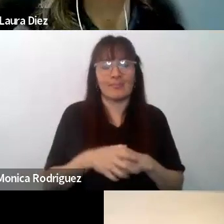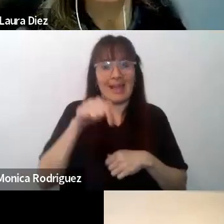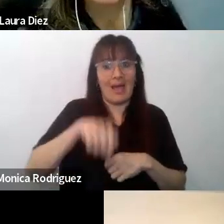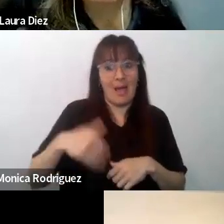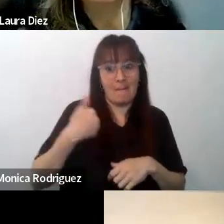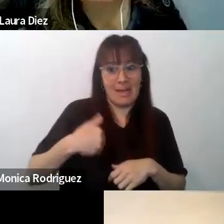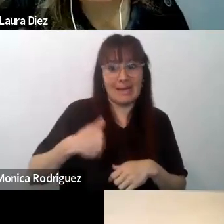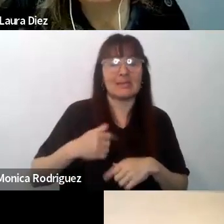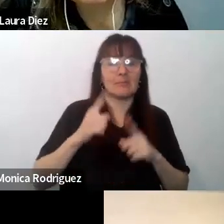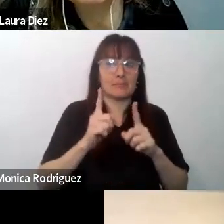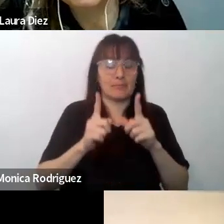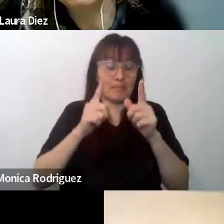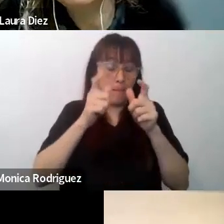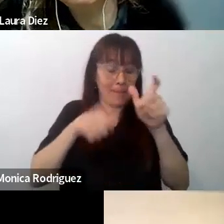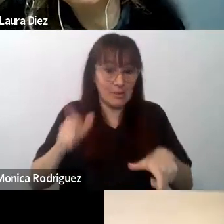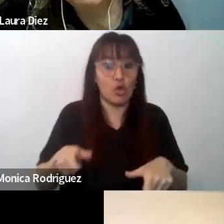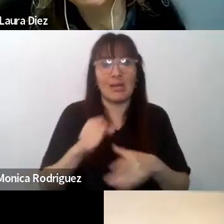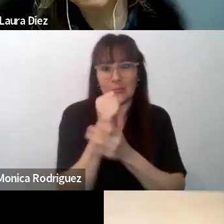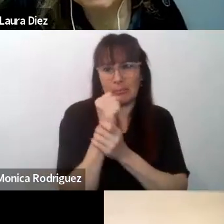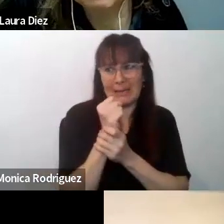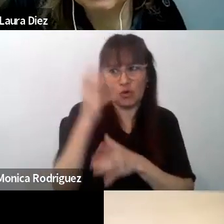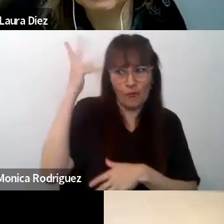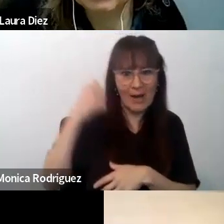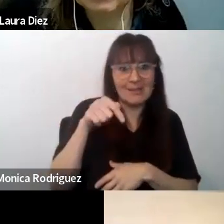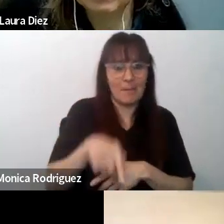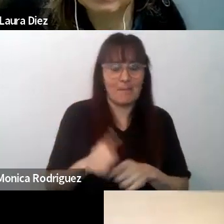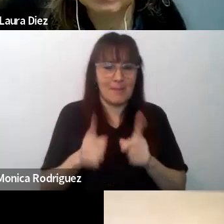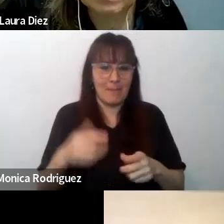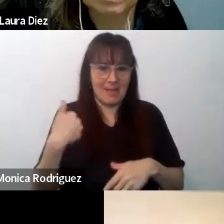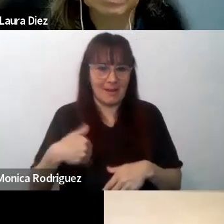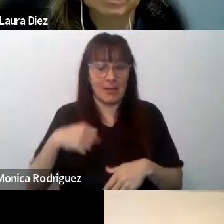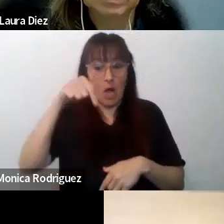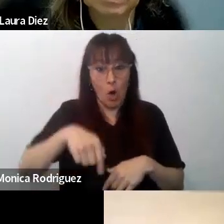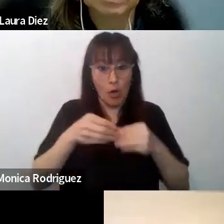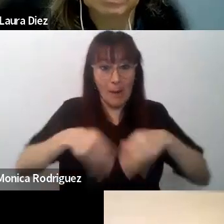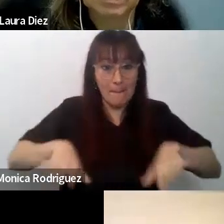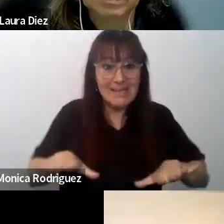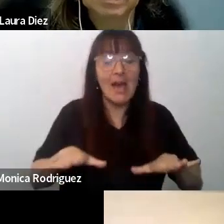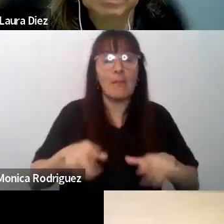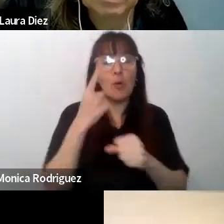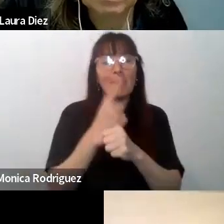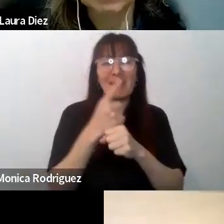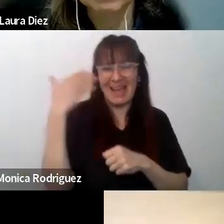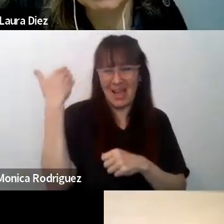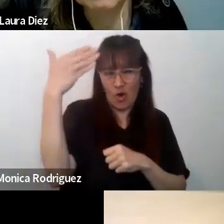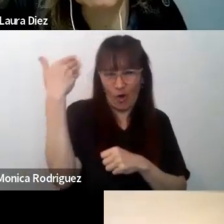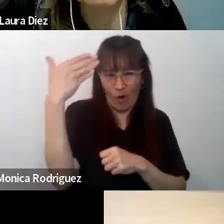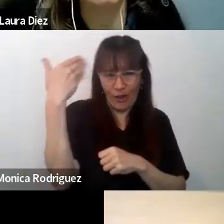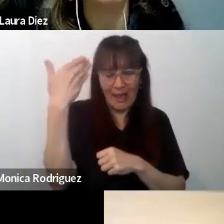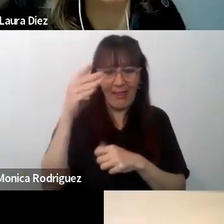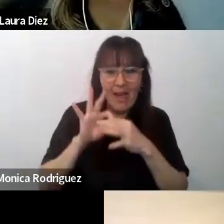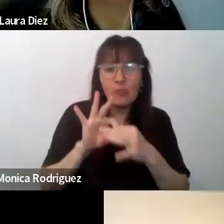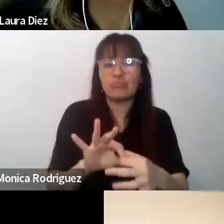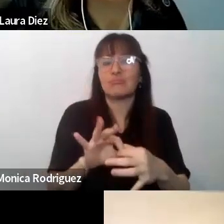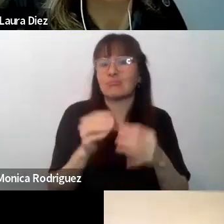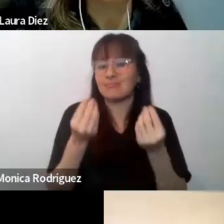expertos de Francia. Iniciamos hoy con la primera jornada, vinculada